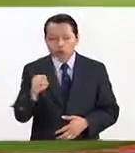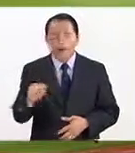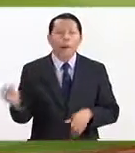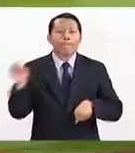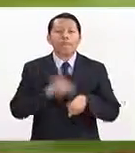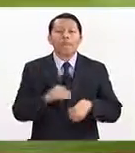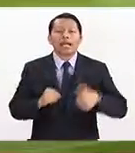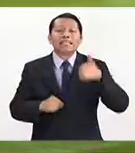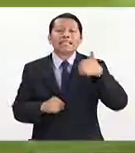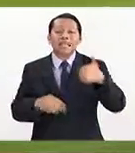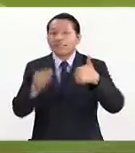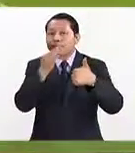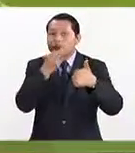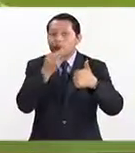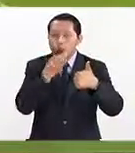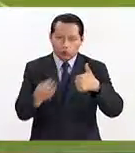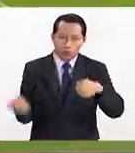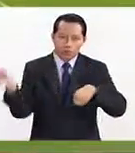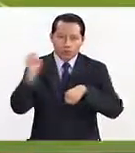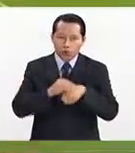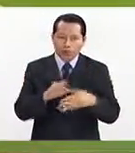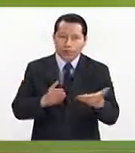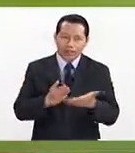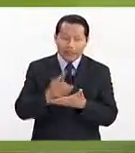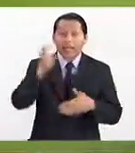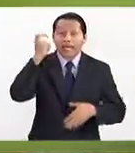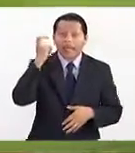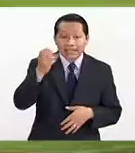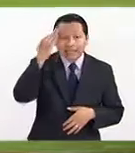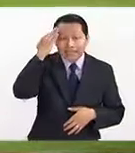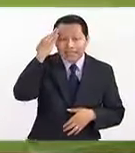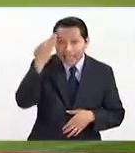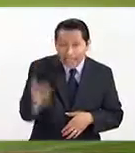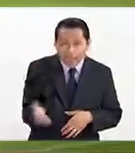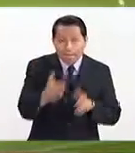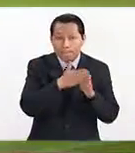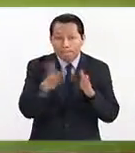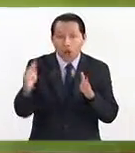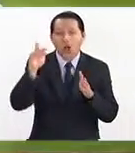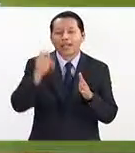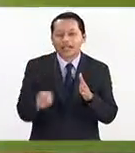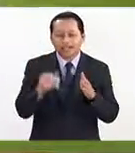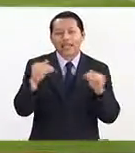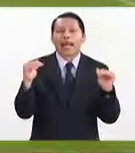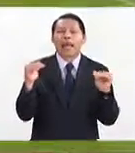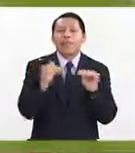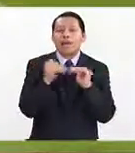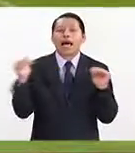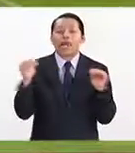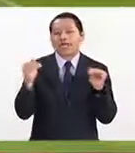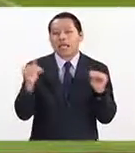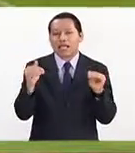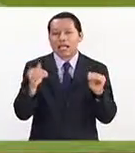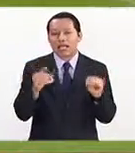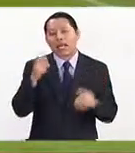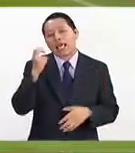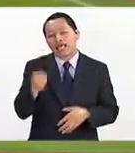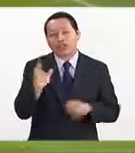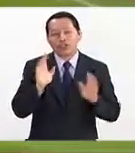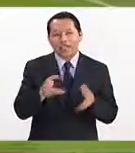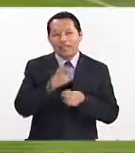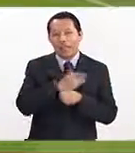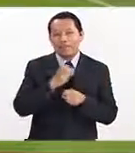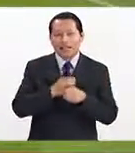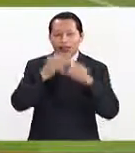extra de compensación y justamente en este tiempo extra de compensación llega el empate y con eso es ya invitado